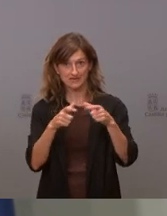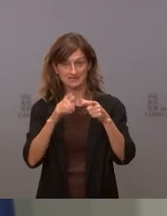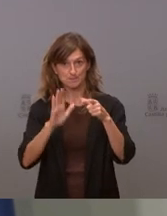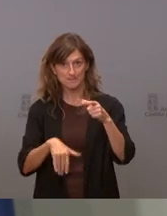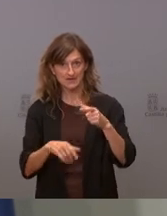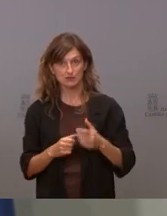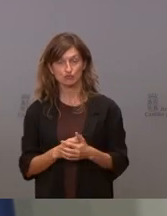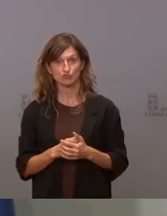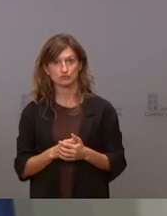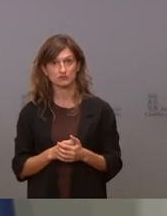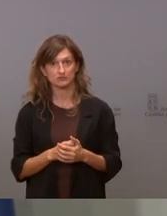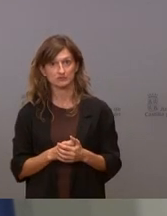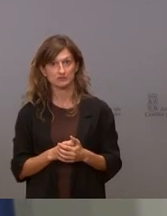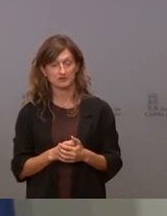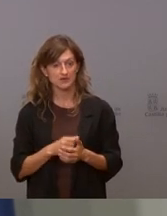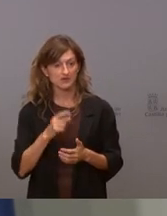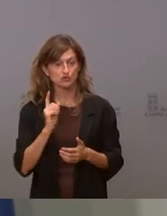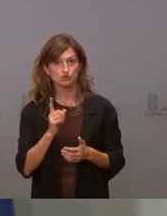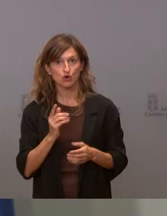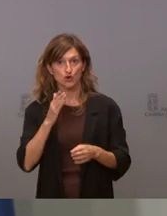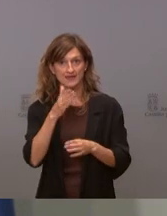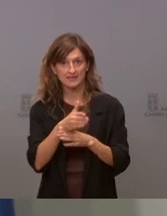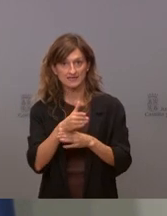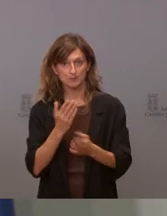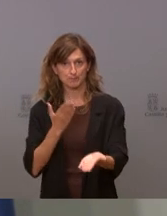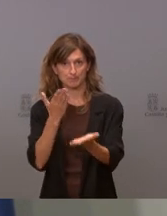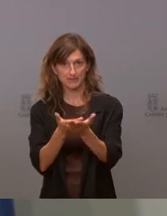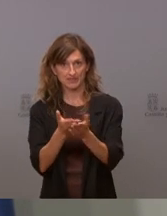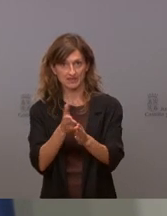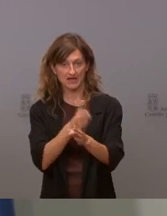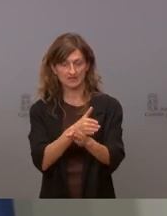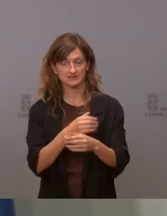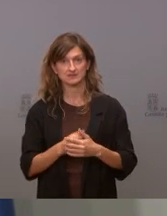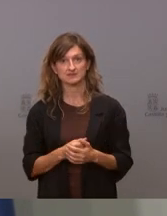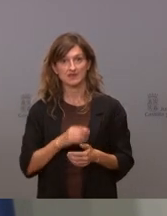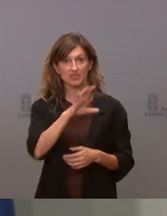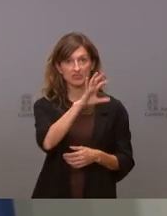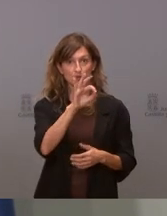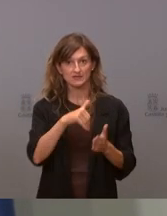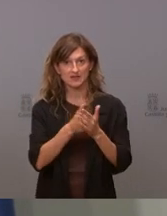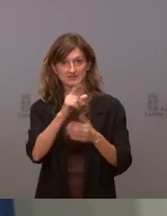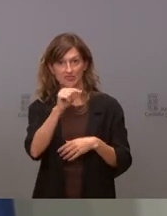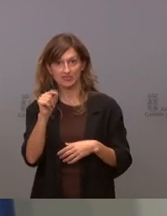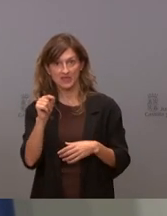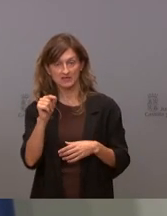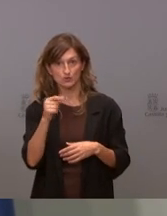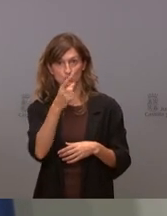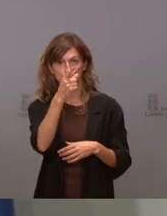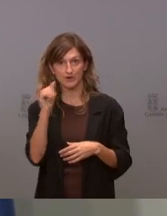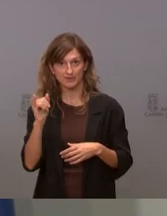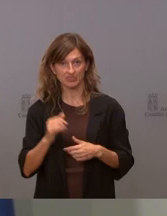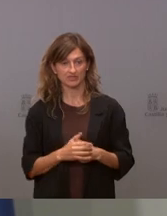iba solo a demanda a los que estaban entre 50 y 100 una vez